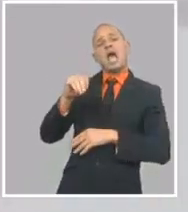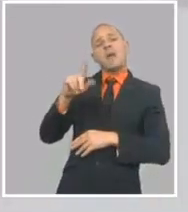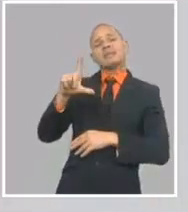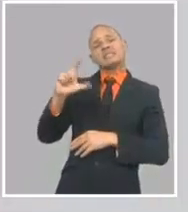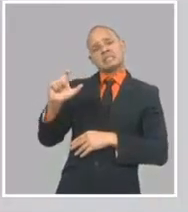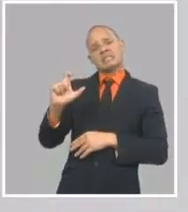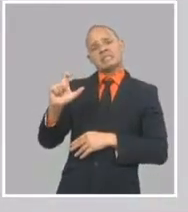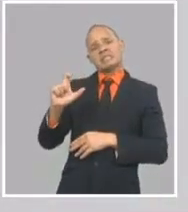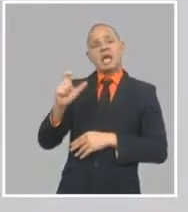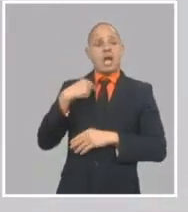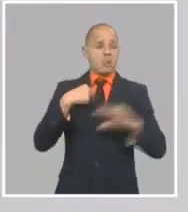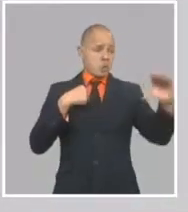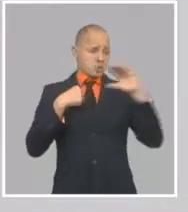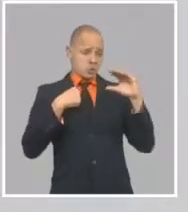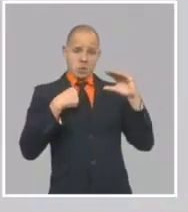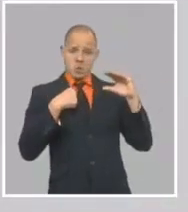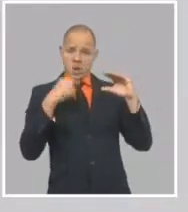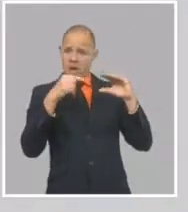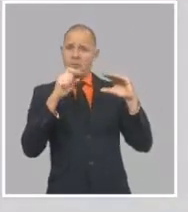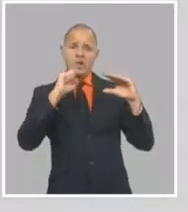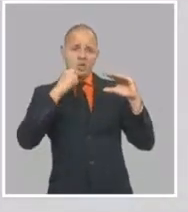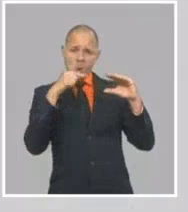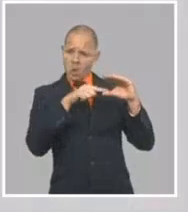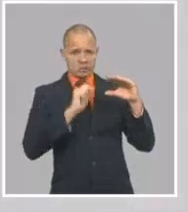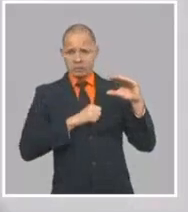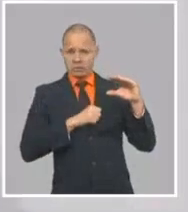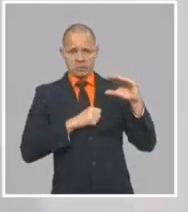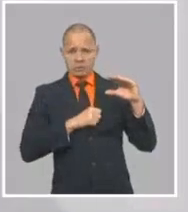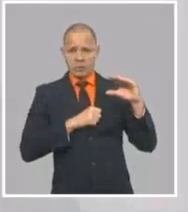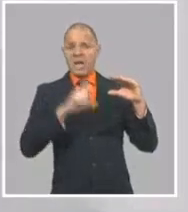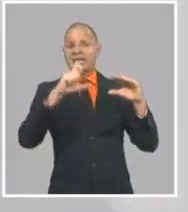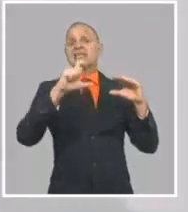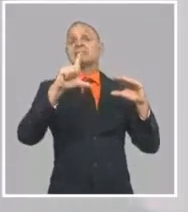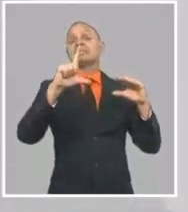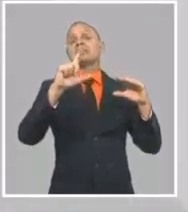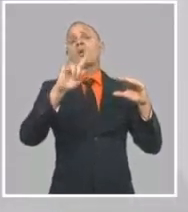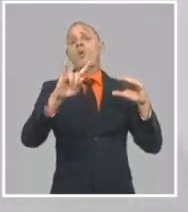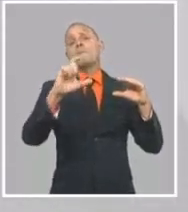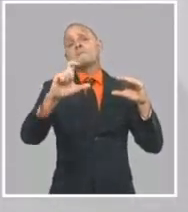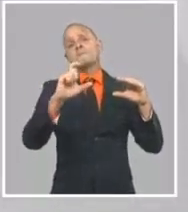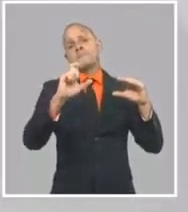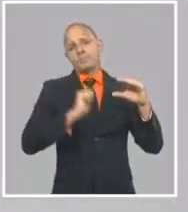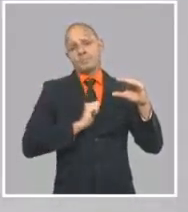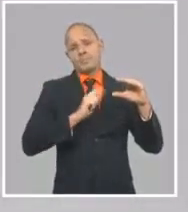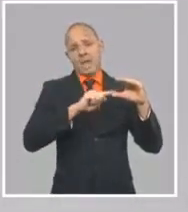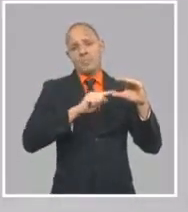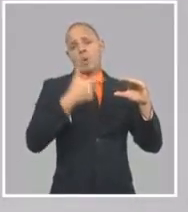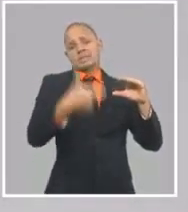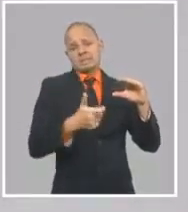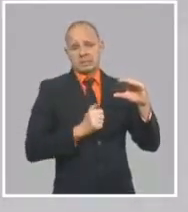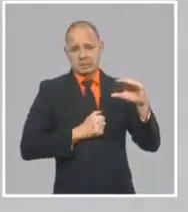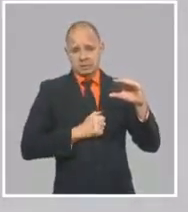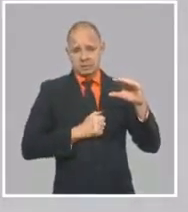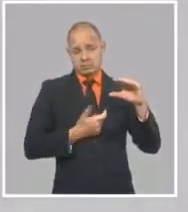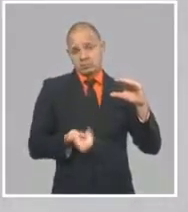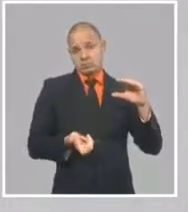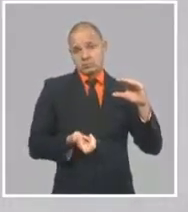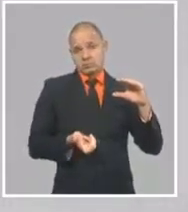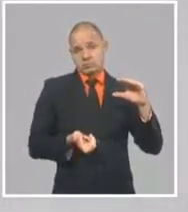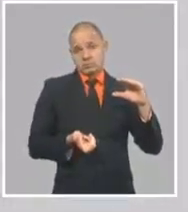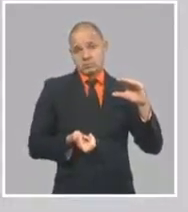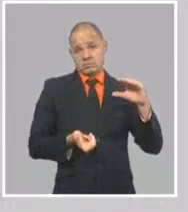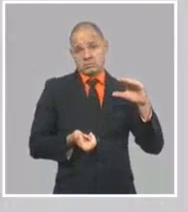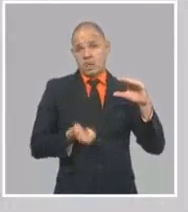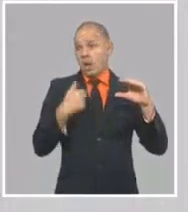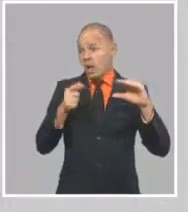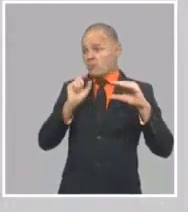contrario, ¿dónde íbamos a sacar el dinero? ¿Dónde está la magia de eso? O sea, que eso es un asunto, Randy, que es una necesidad. Pero debo